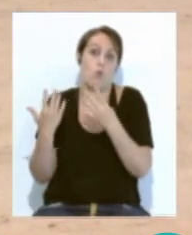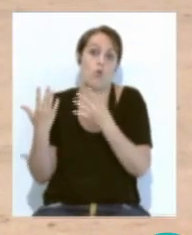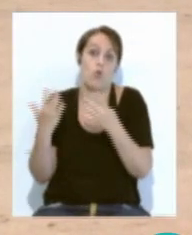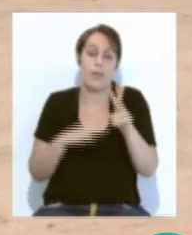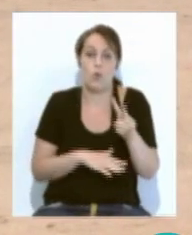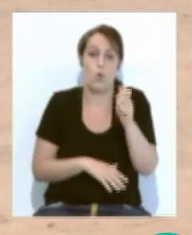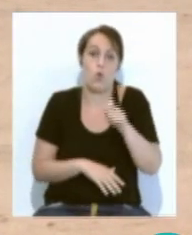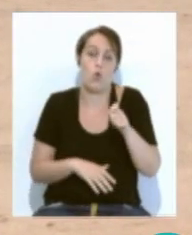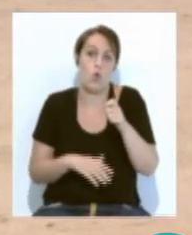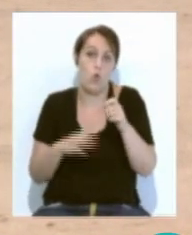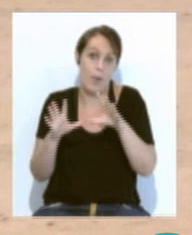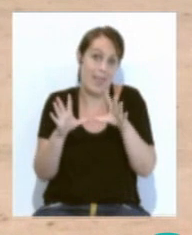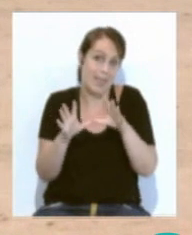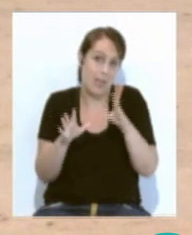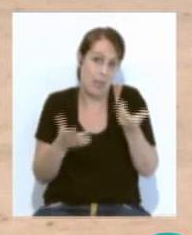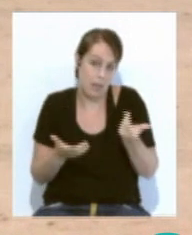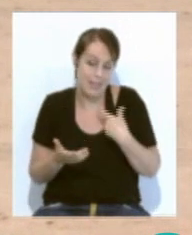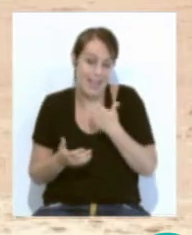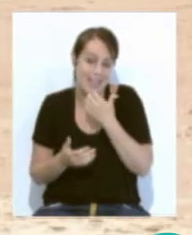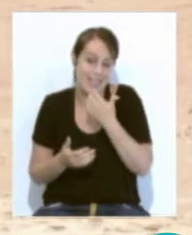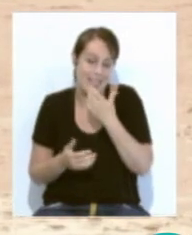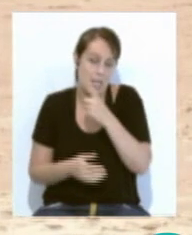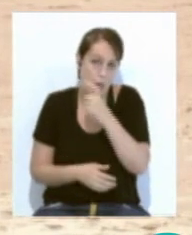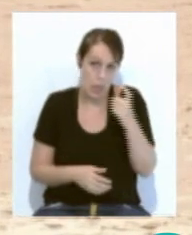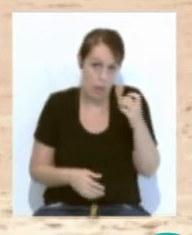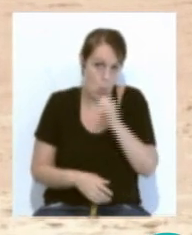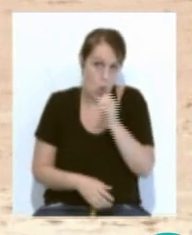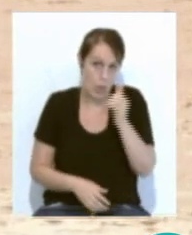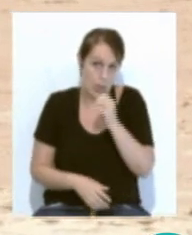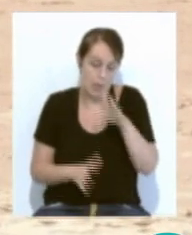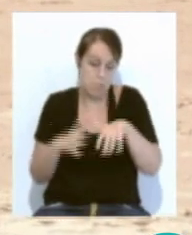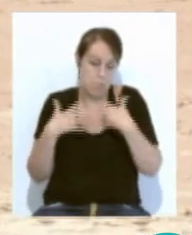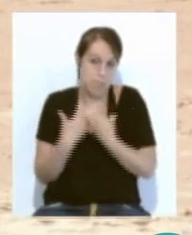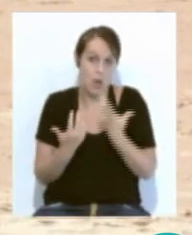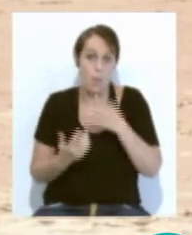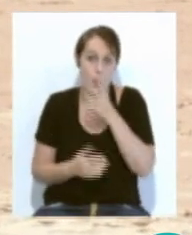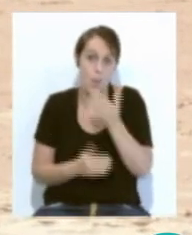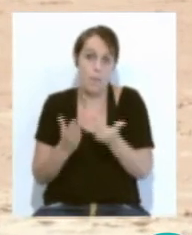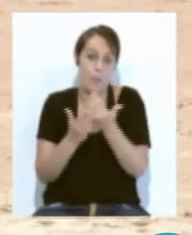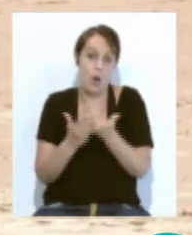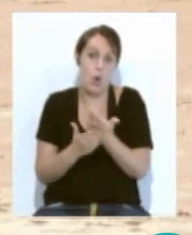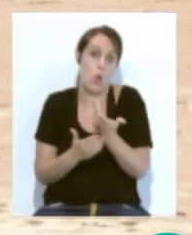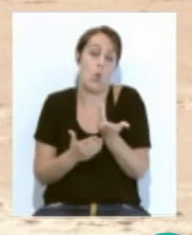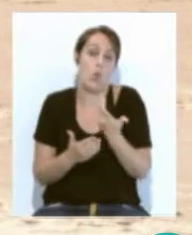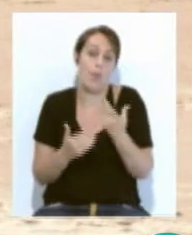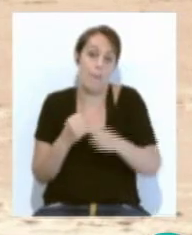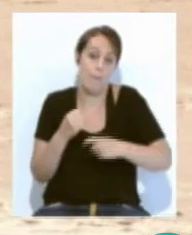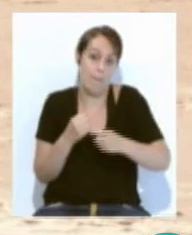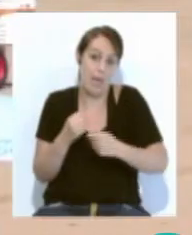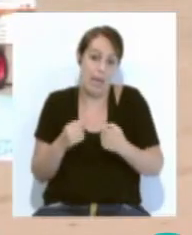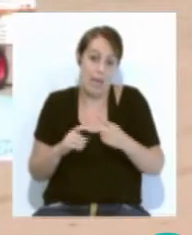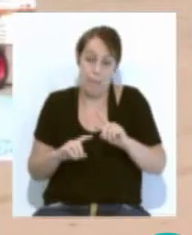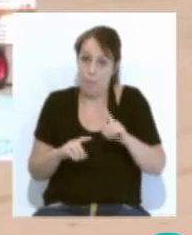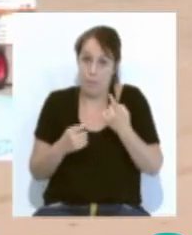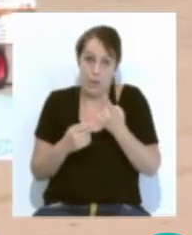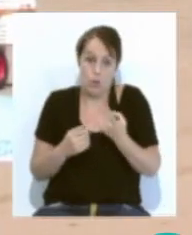ocupación prácticamente un lleno técnico, casi un 100%, porque los primeros días del mes nunca la gente está de vacaciones